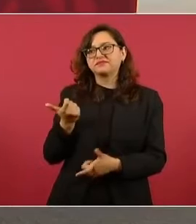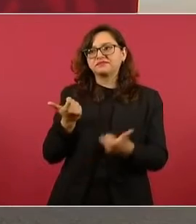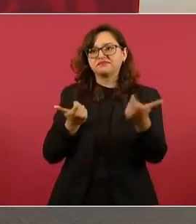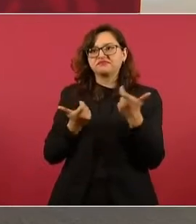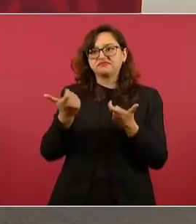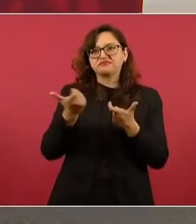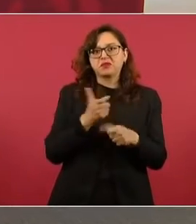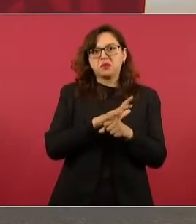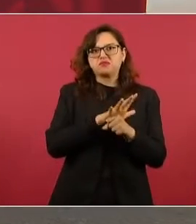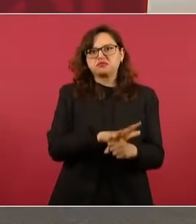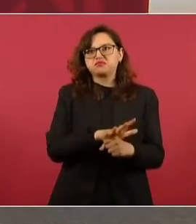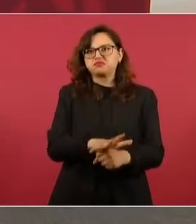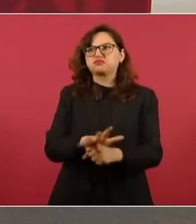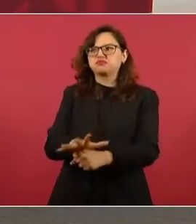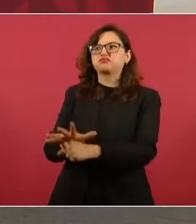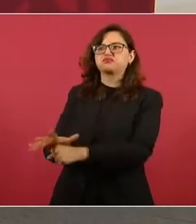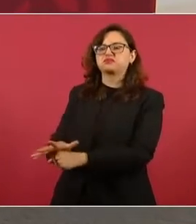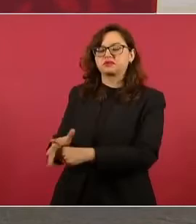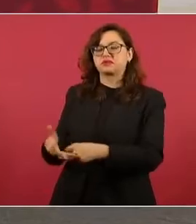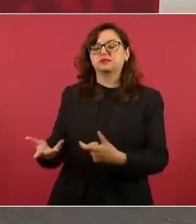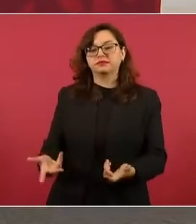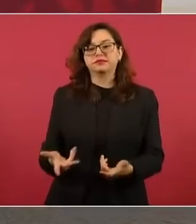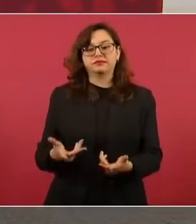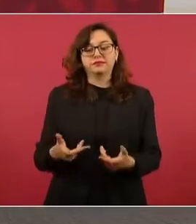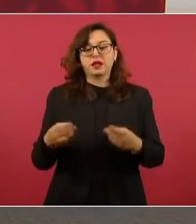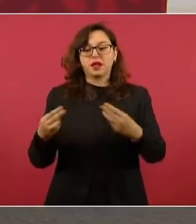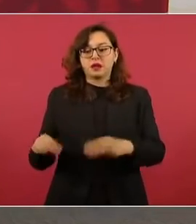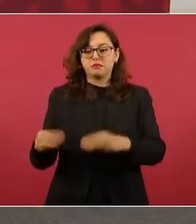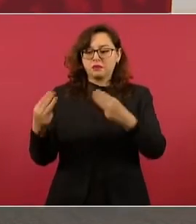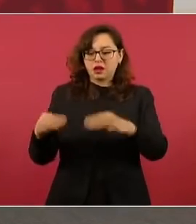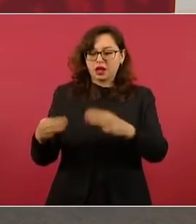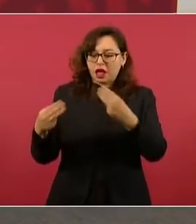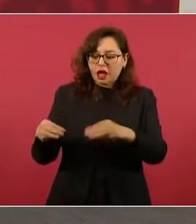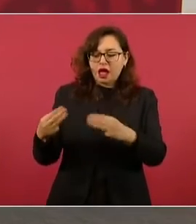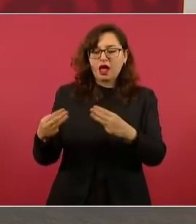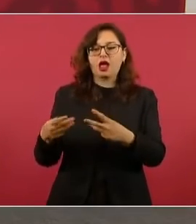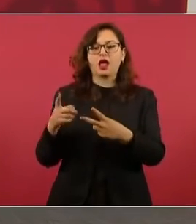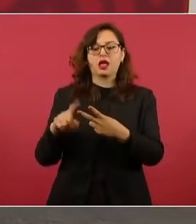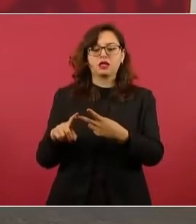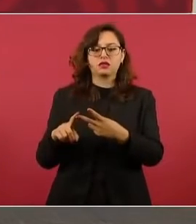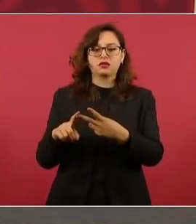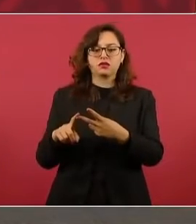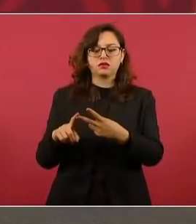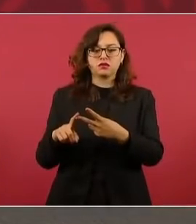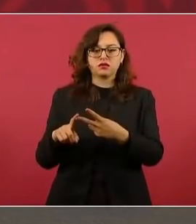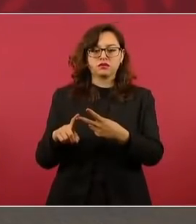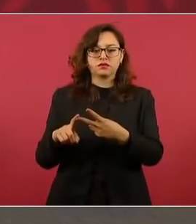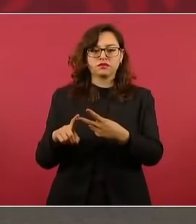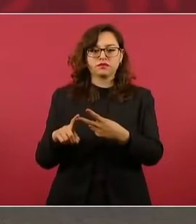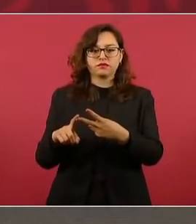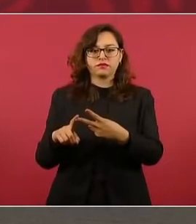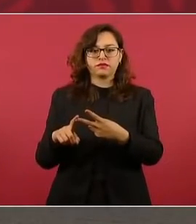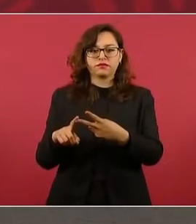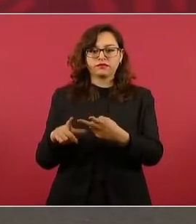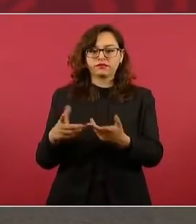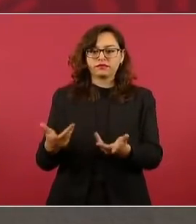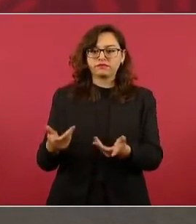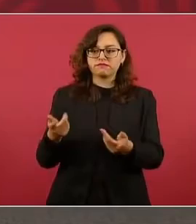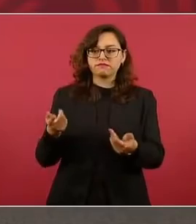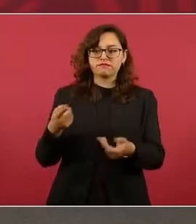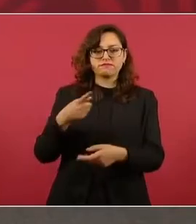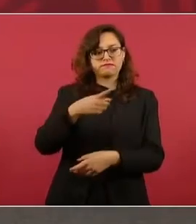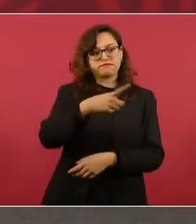trabajando en eso, dominio de mercados y hay